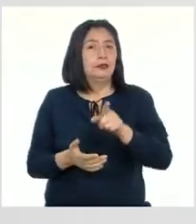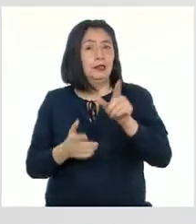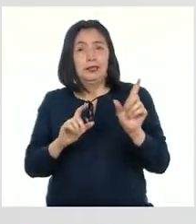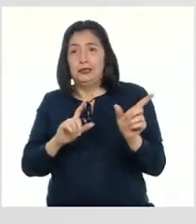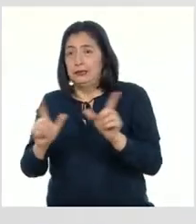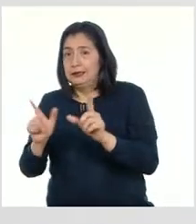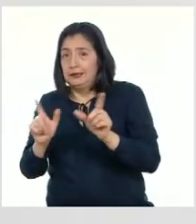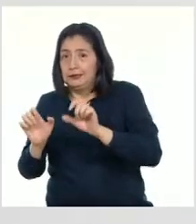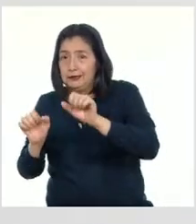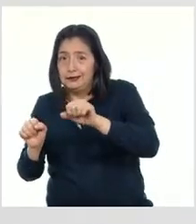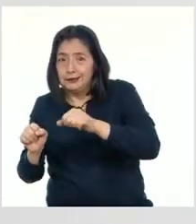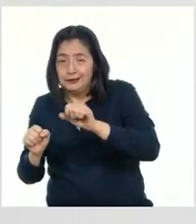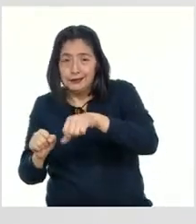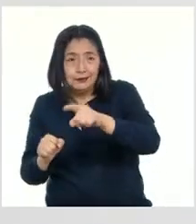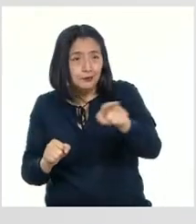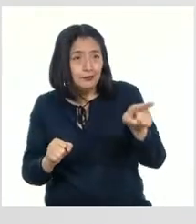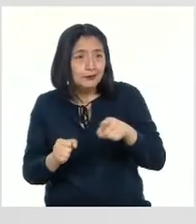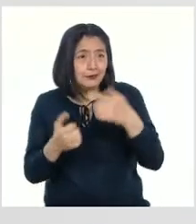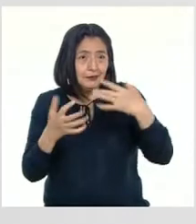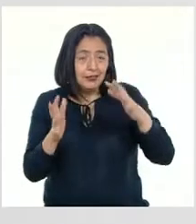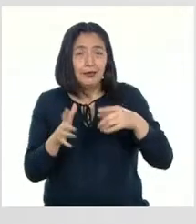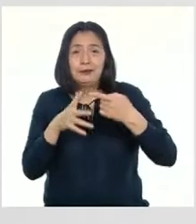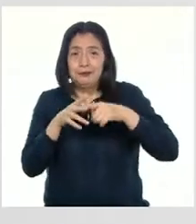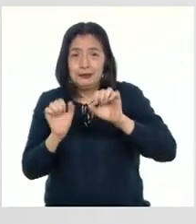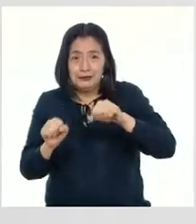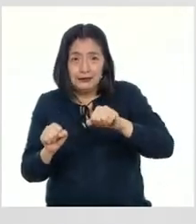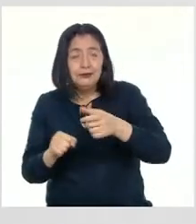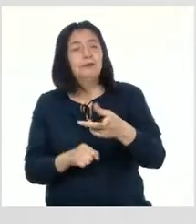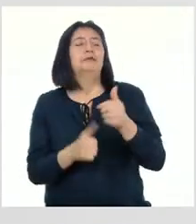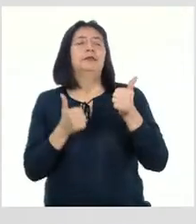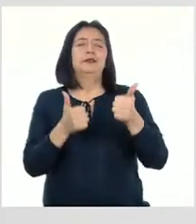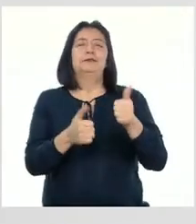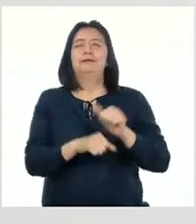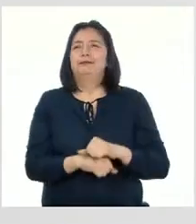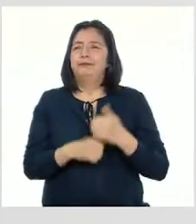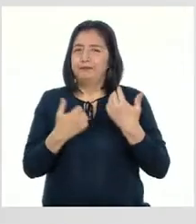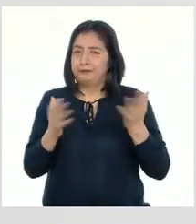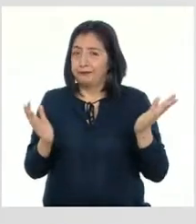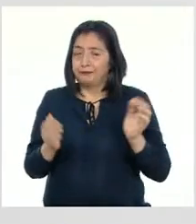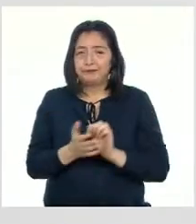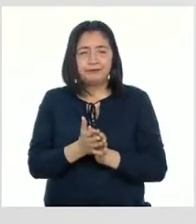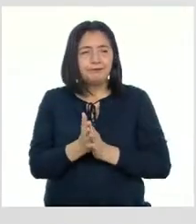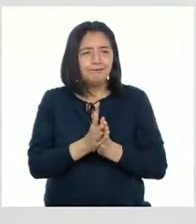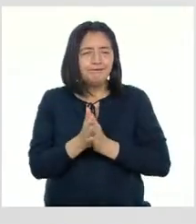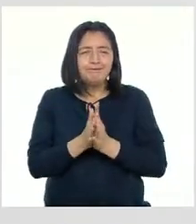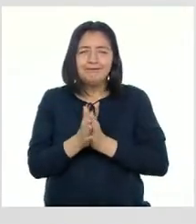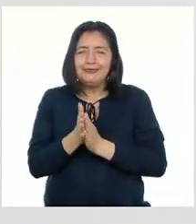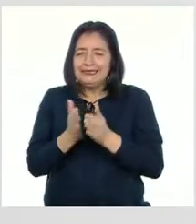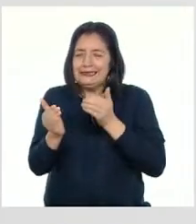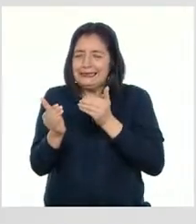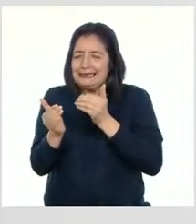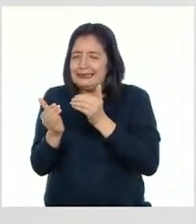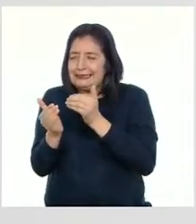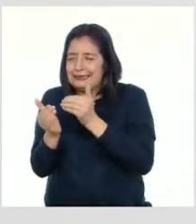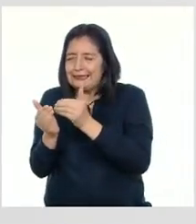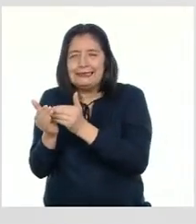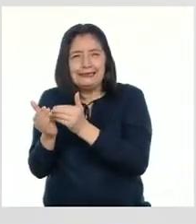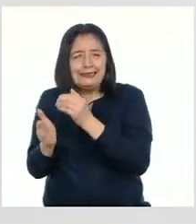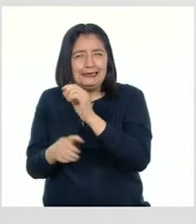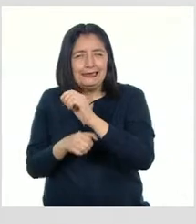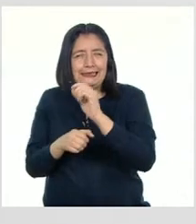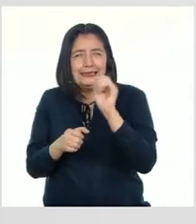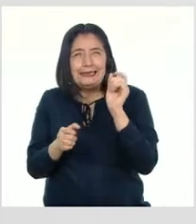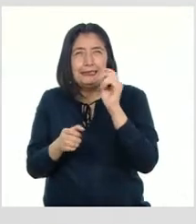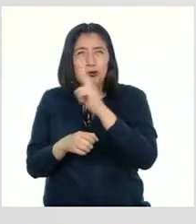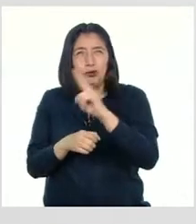listas y listos para comenzar? ¡Excelente! Estando tan cerca del Bicentenario Creo que